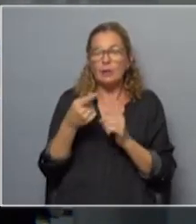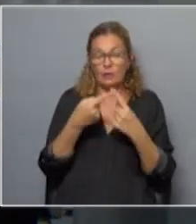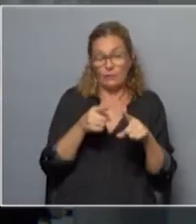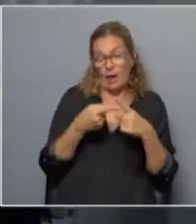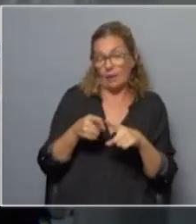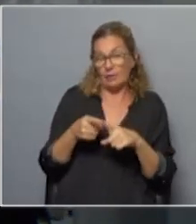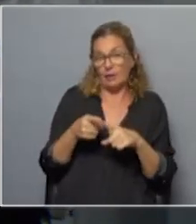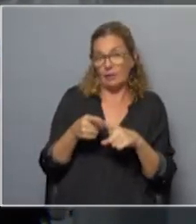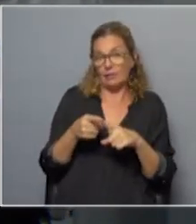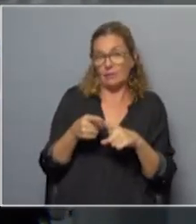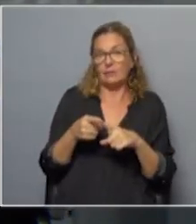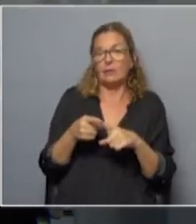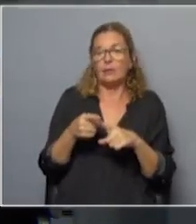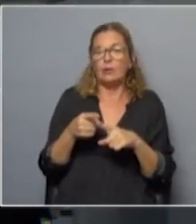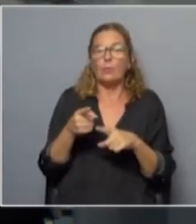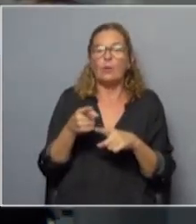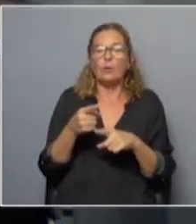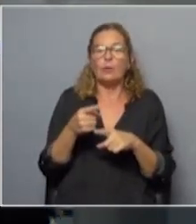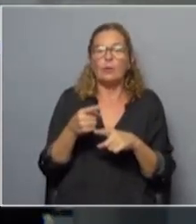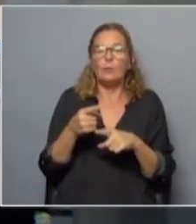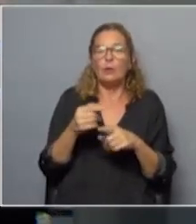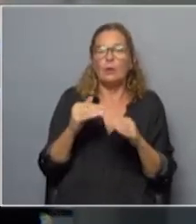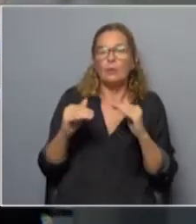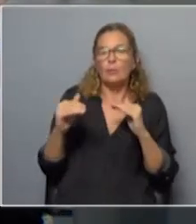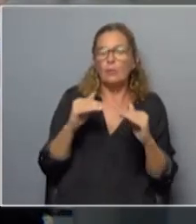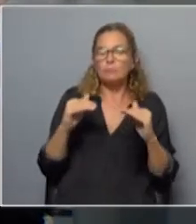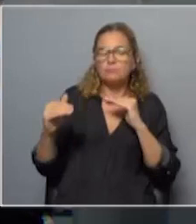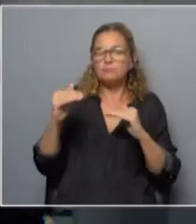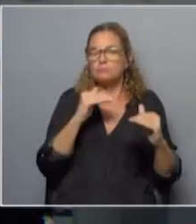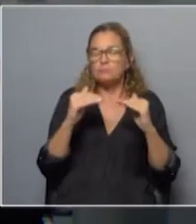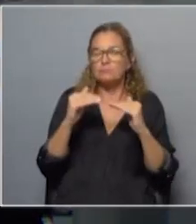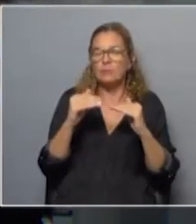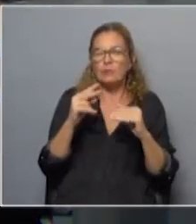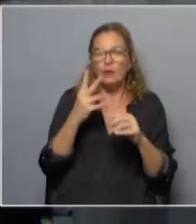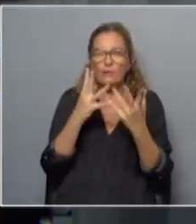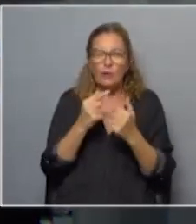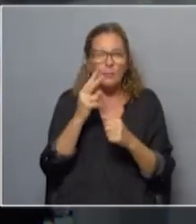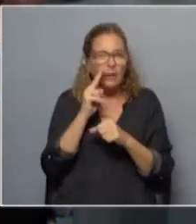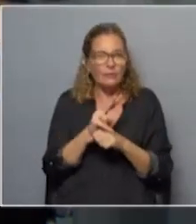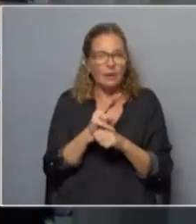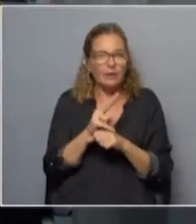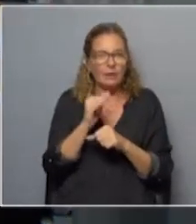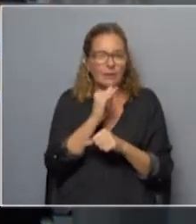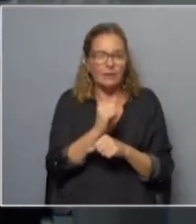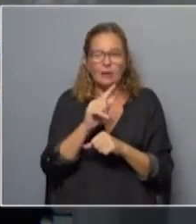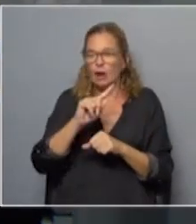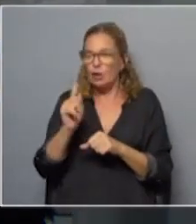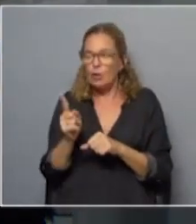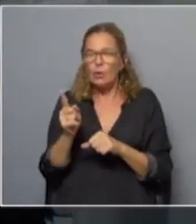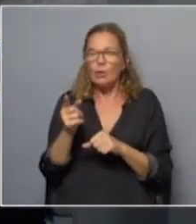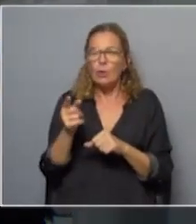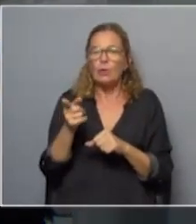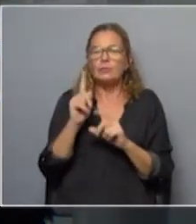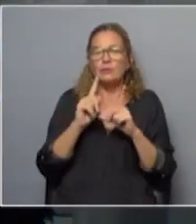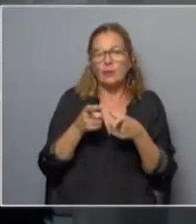distintos aspectos a propósito del equilibrio o desequilibrio de visiones y protagonistas del sí y del no a